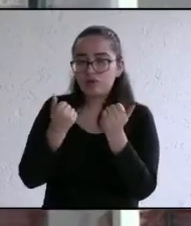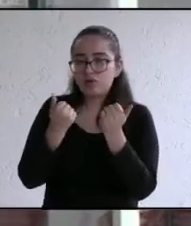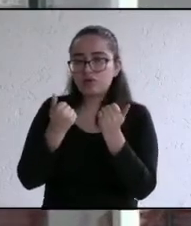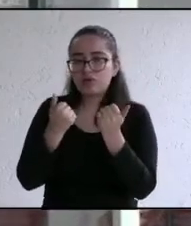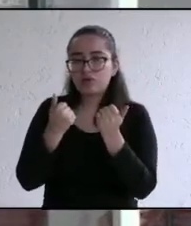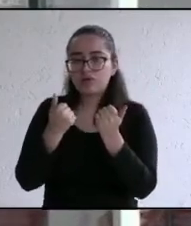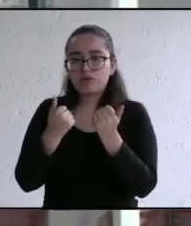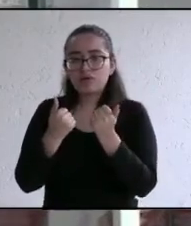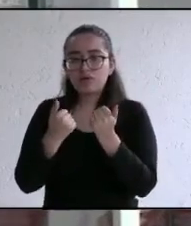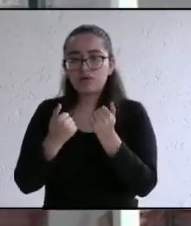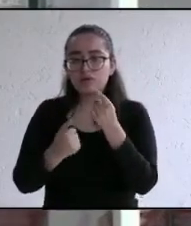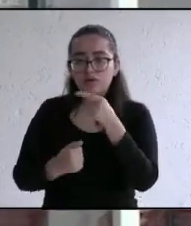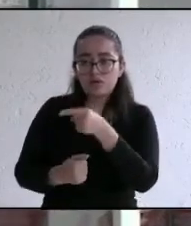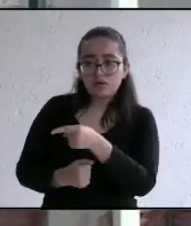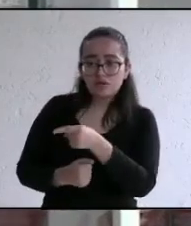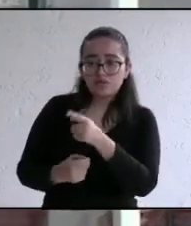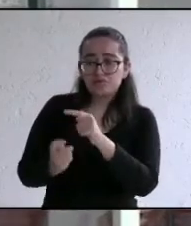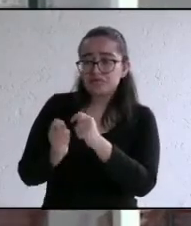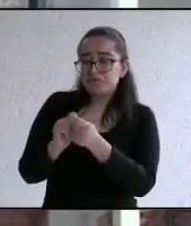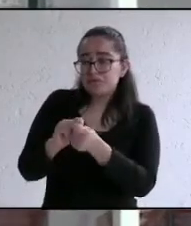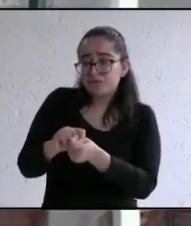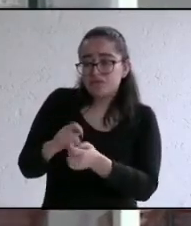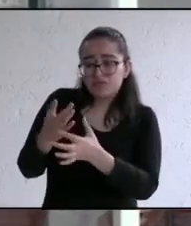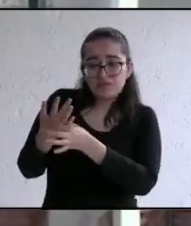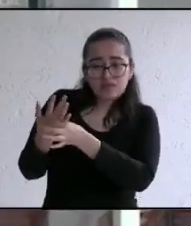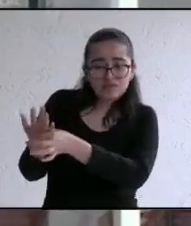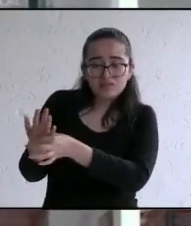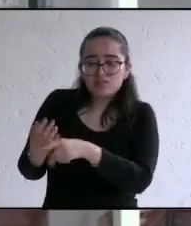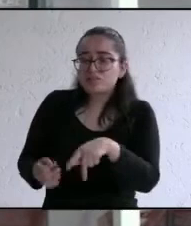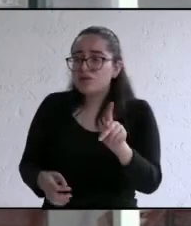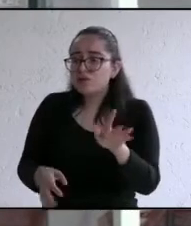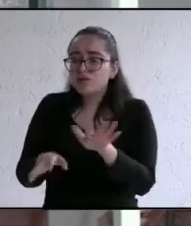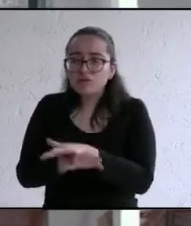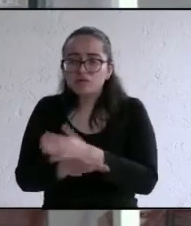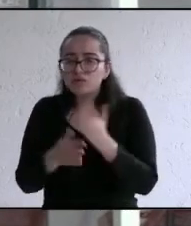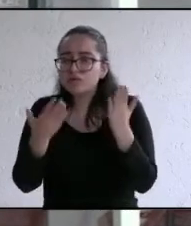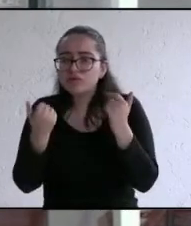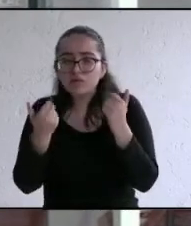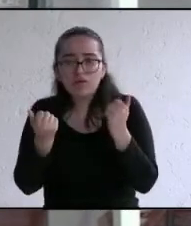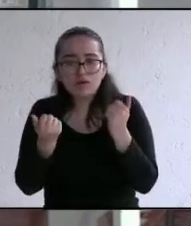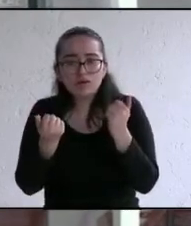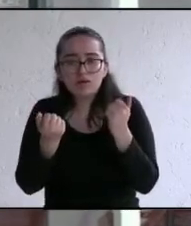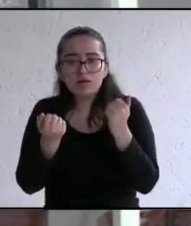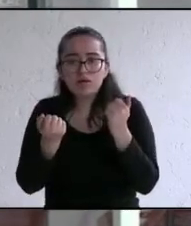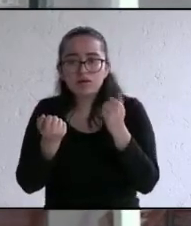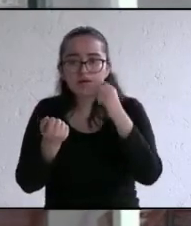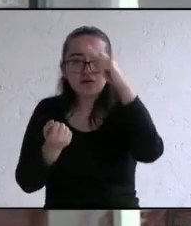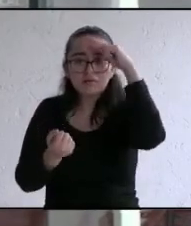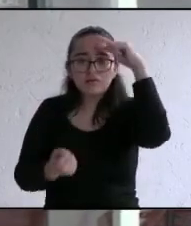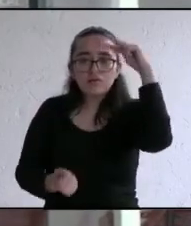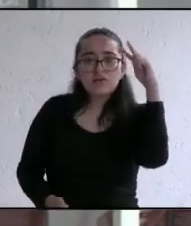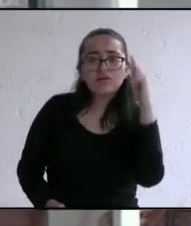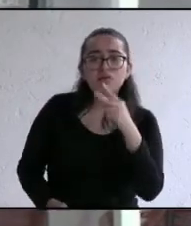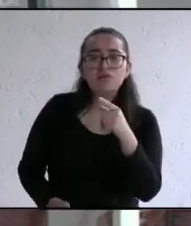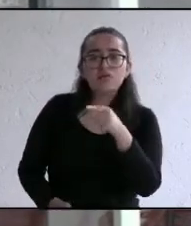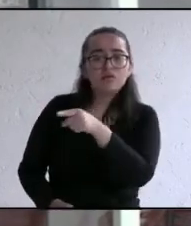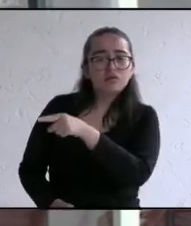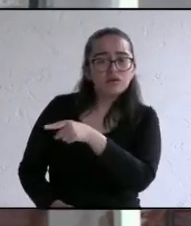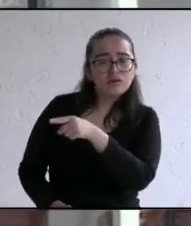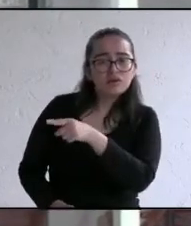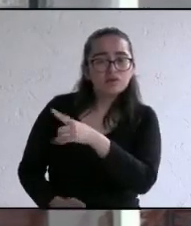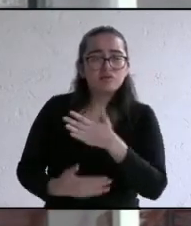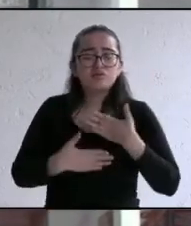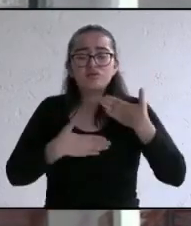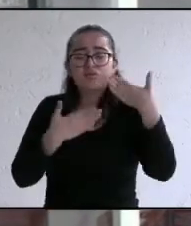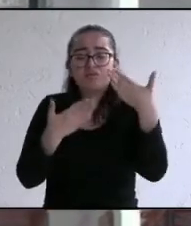de los que dicen ser transformadores y no han transformado nada pero lo peor que podría hacer la gente es volver a confiar